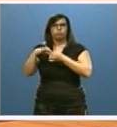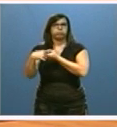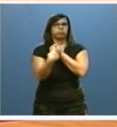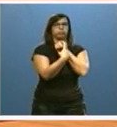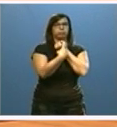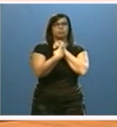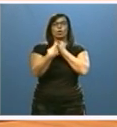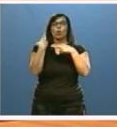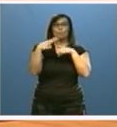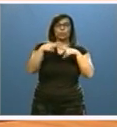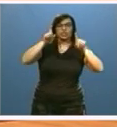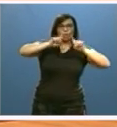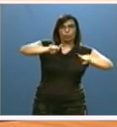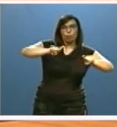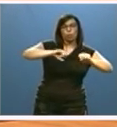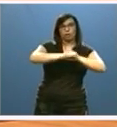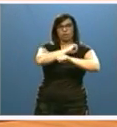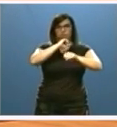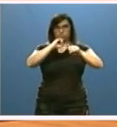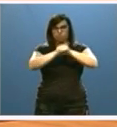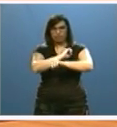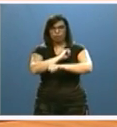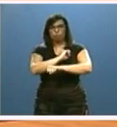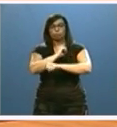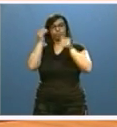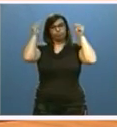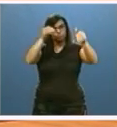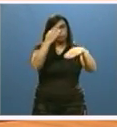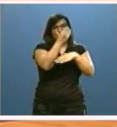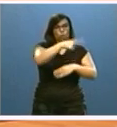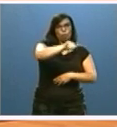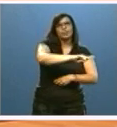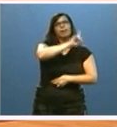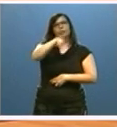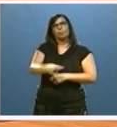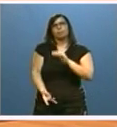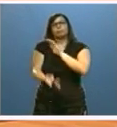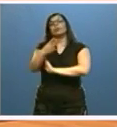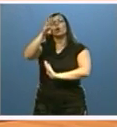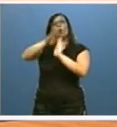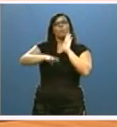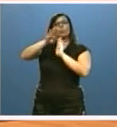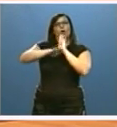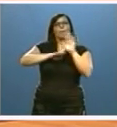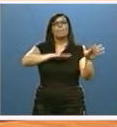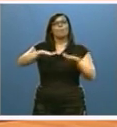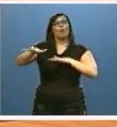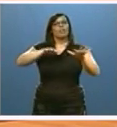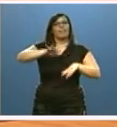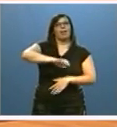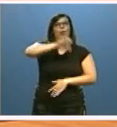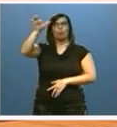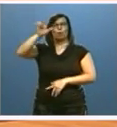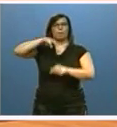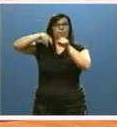de educación, de empleo dirigidas a ellos, hemos puesto en marcha el Programa de Movilidad Europea y hemos acordado